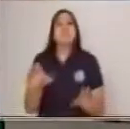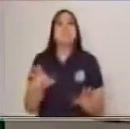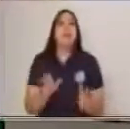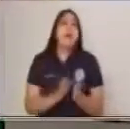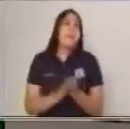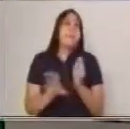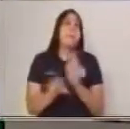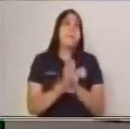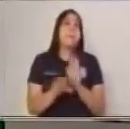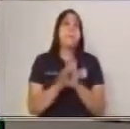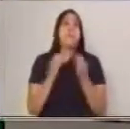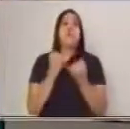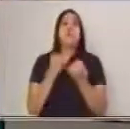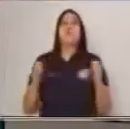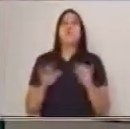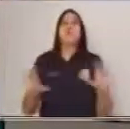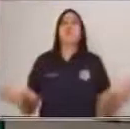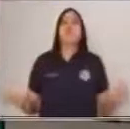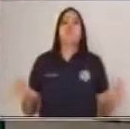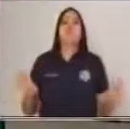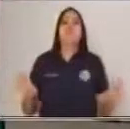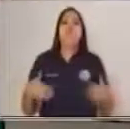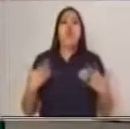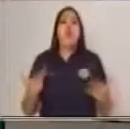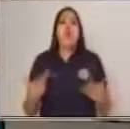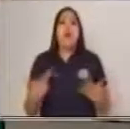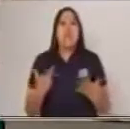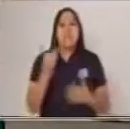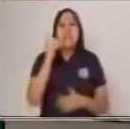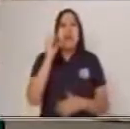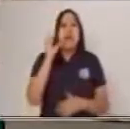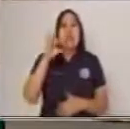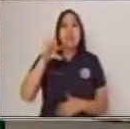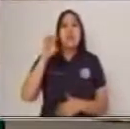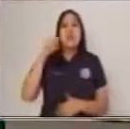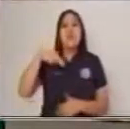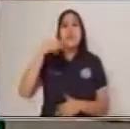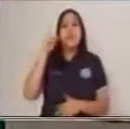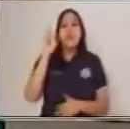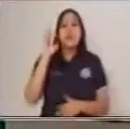la dependencia. Les pregunto yo, ¿cuál es la dependencia de una idea principal? Bueno,